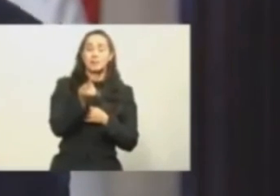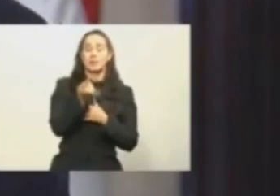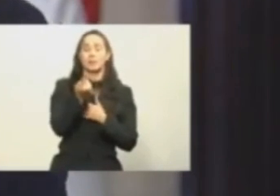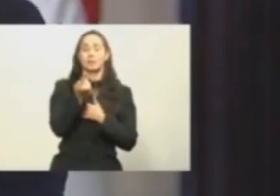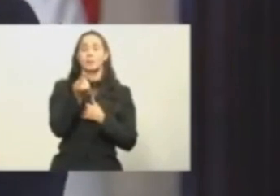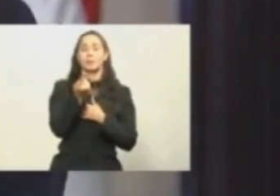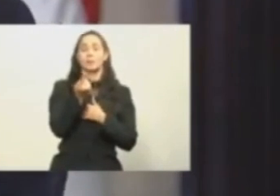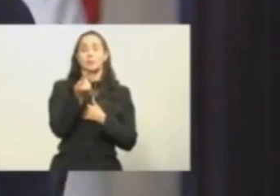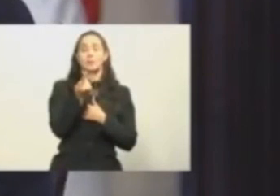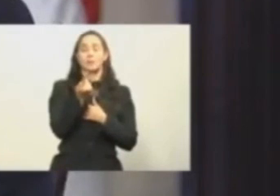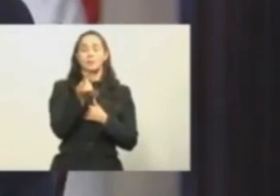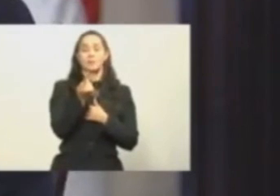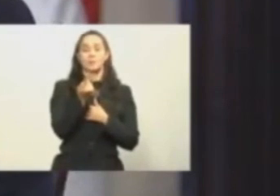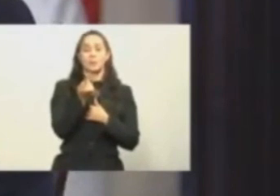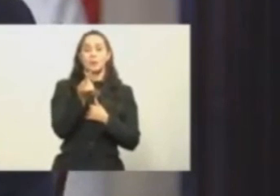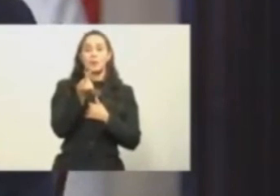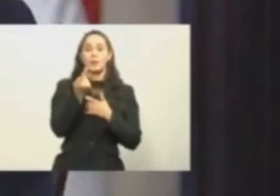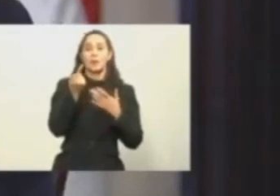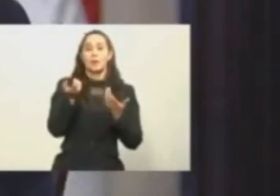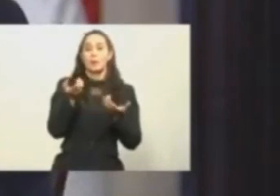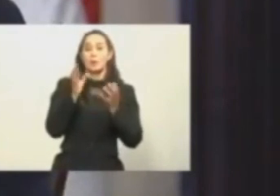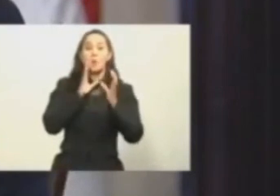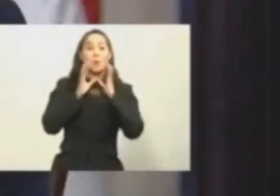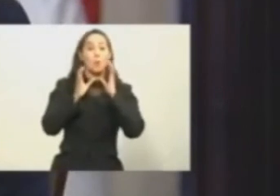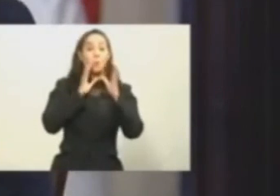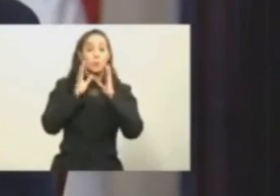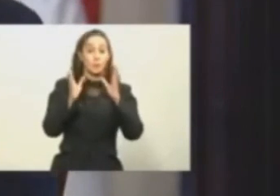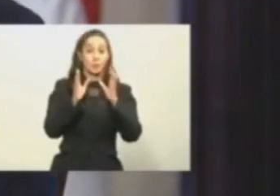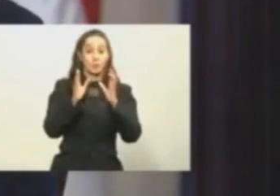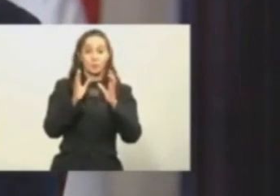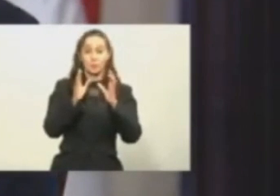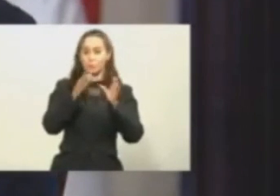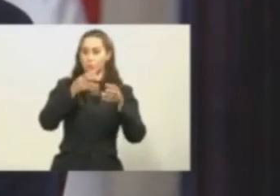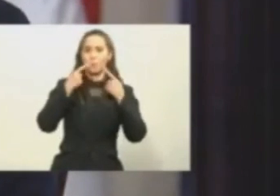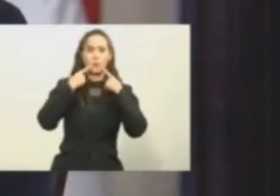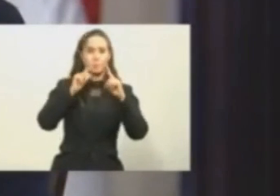los comunicadores oficiales, nunca a la prensa.